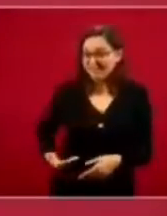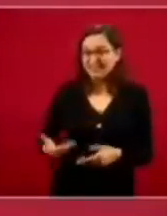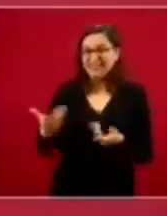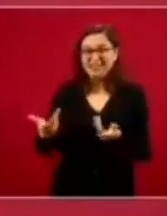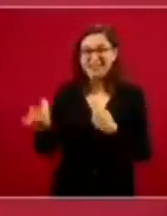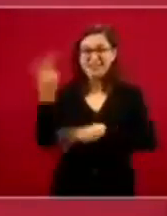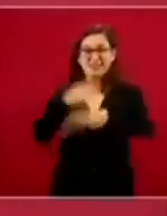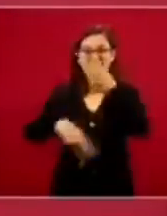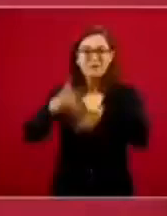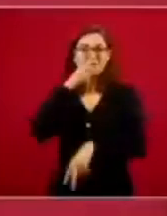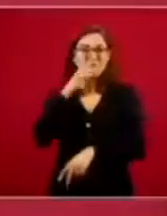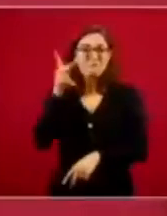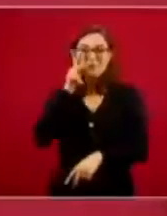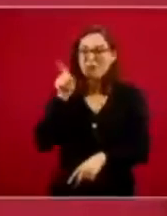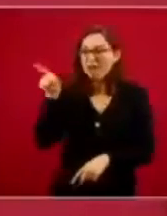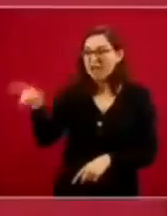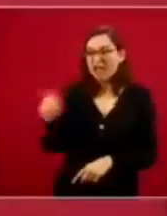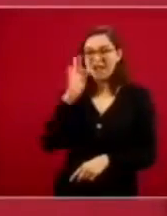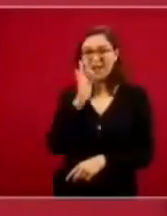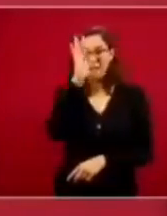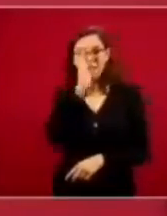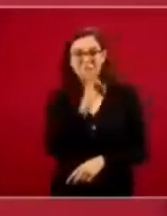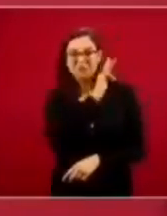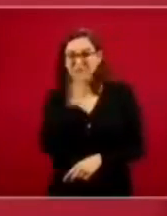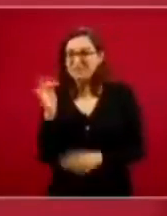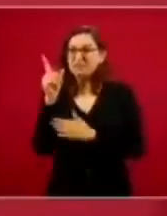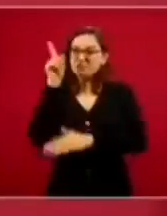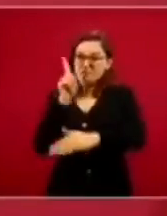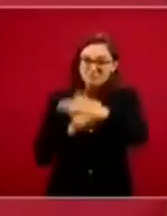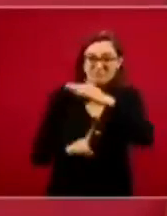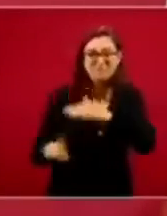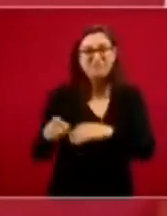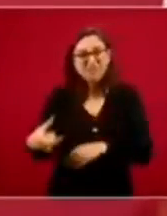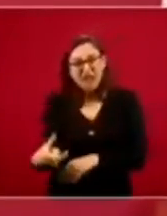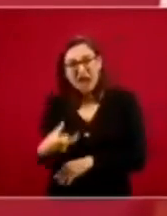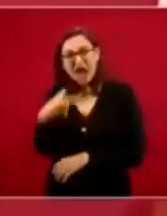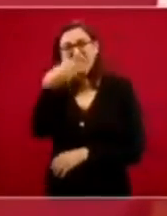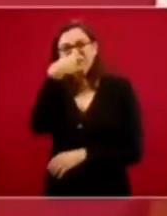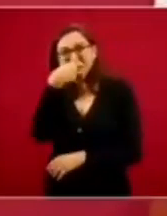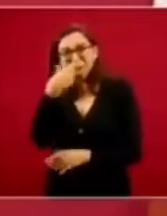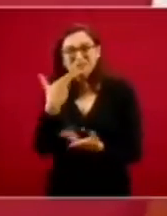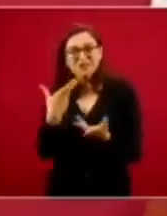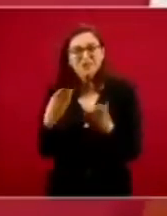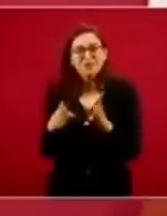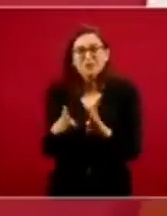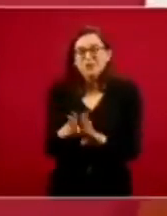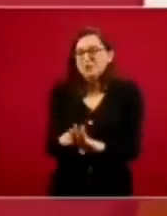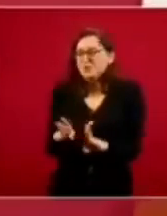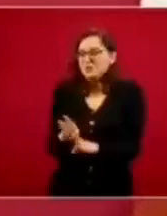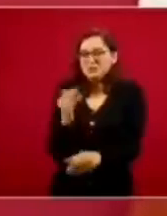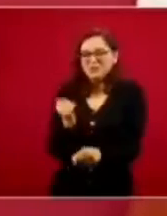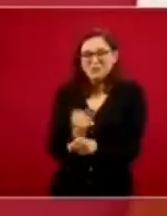siendo jefe del Estado mexicano.